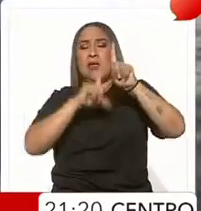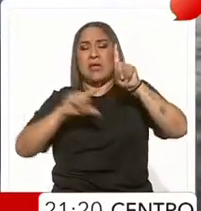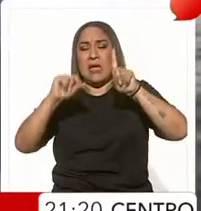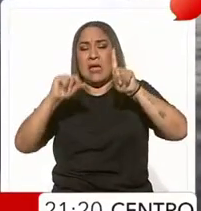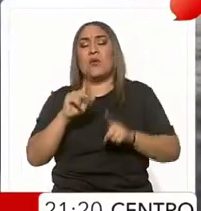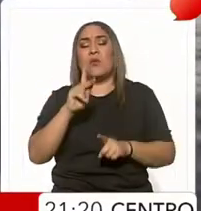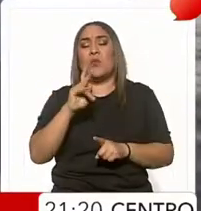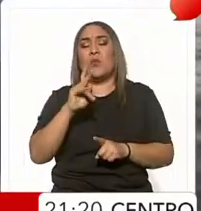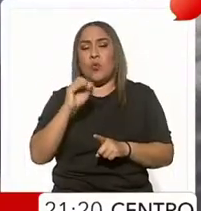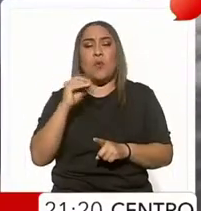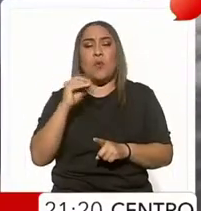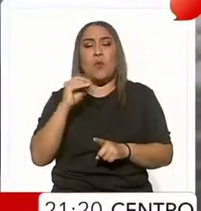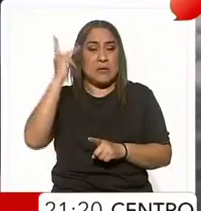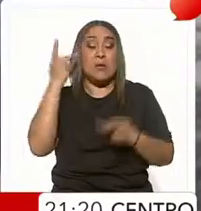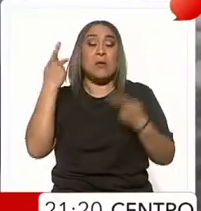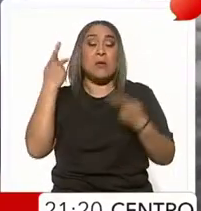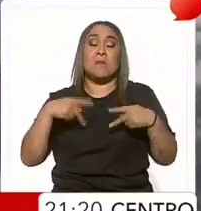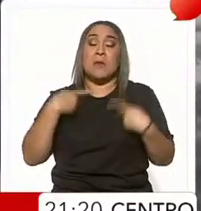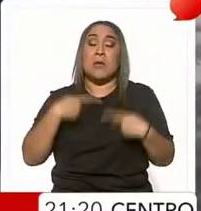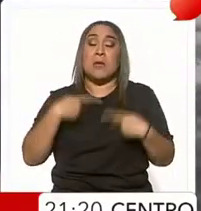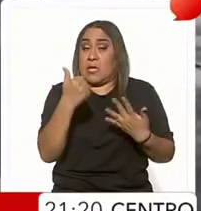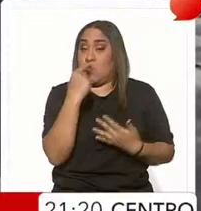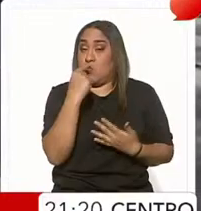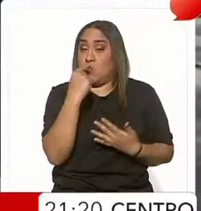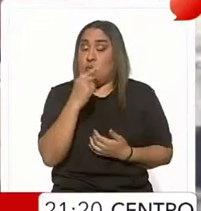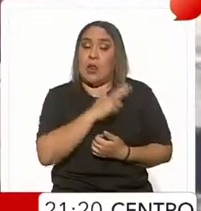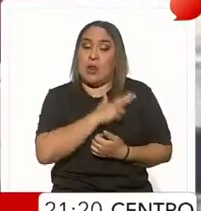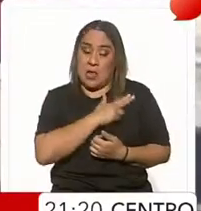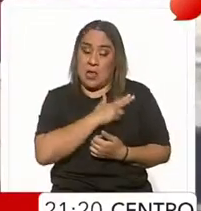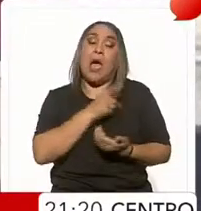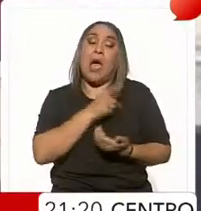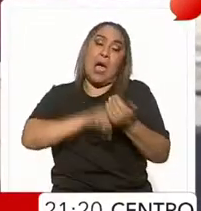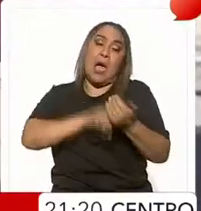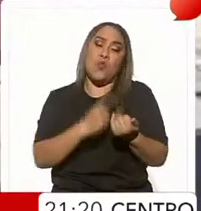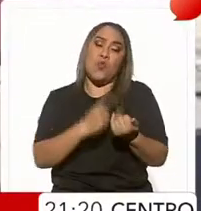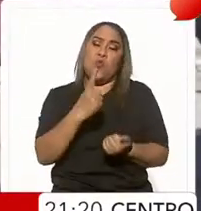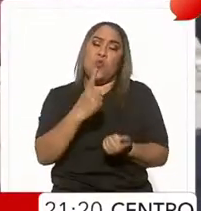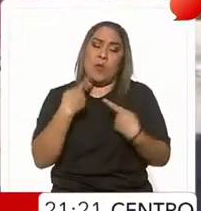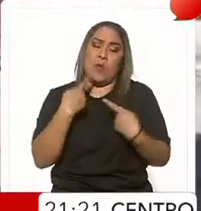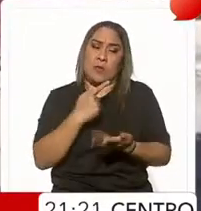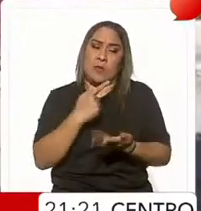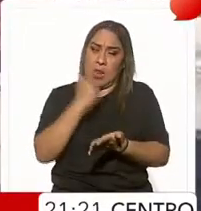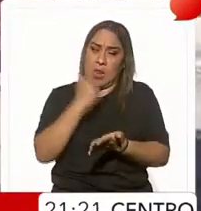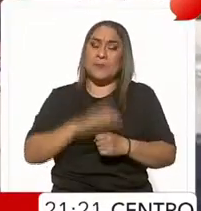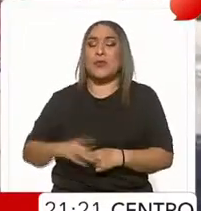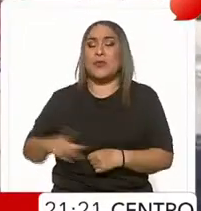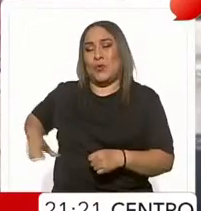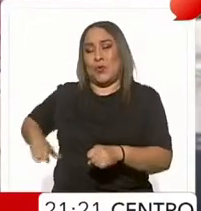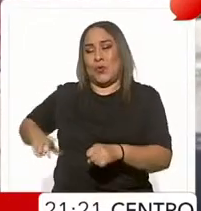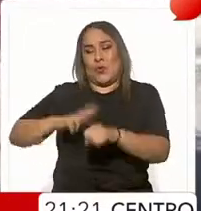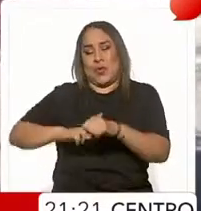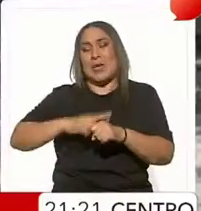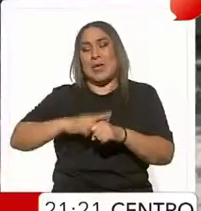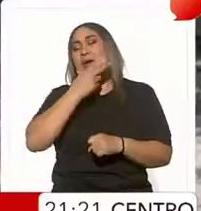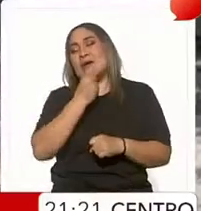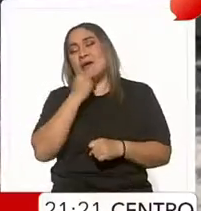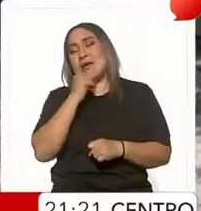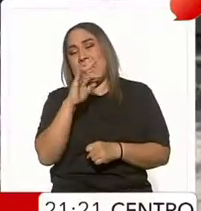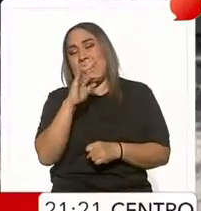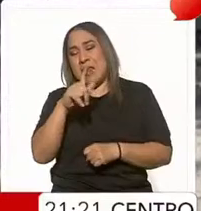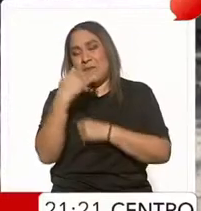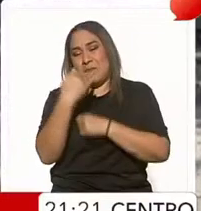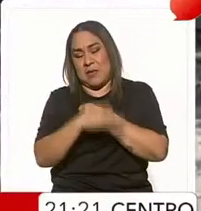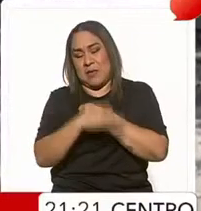Hay cinco policías heridos, de los cuales uno se encuentra grave. Por su parte, el gobierno del primer ministro de Haití, Ariel Henry, se